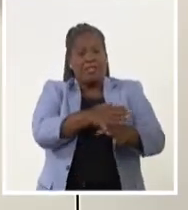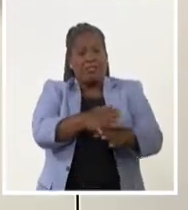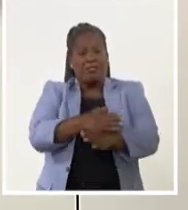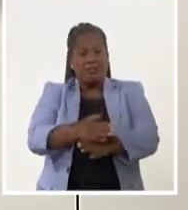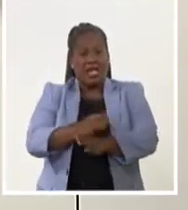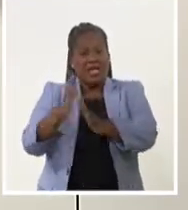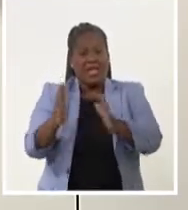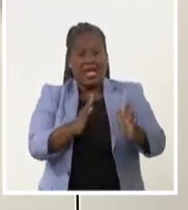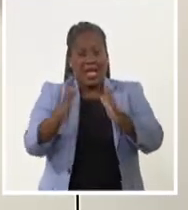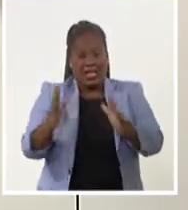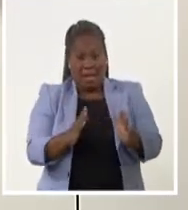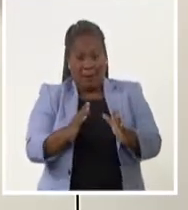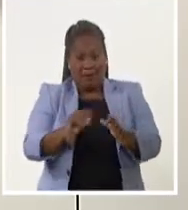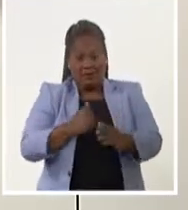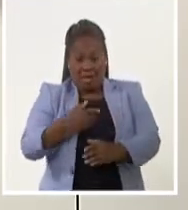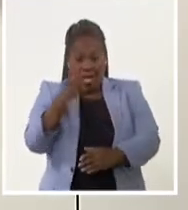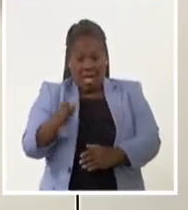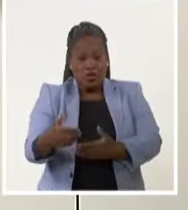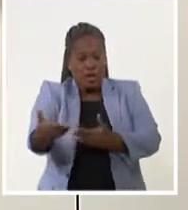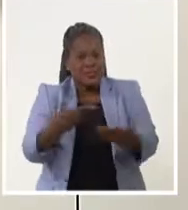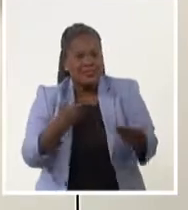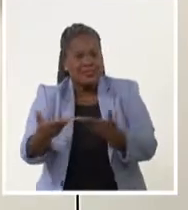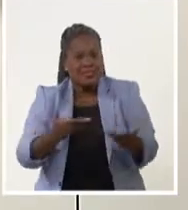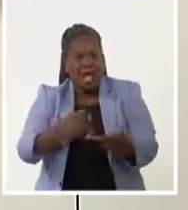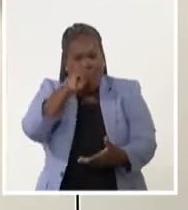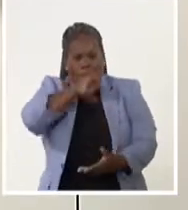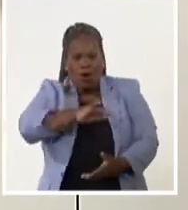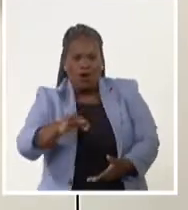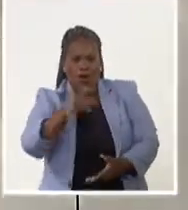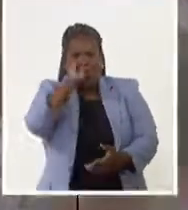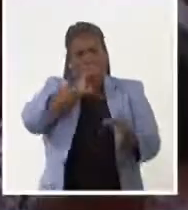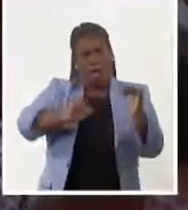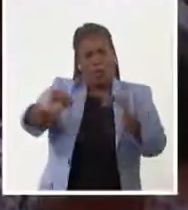interactúan constantemente con el público infantil y adulto.